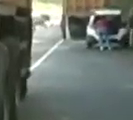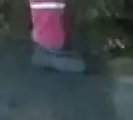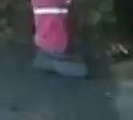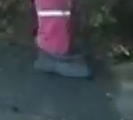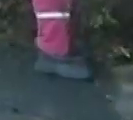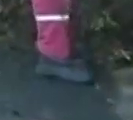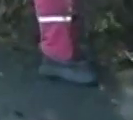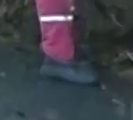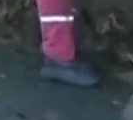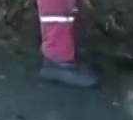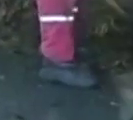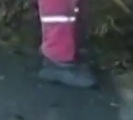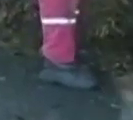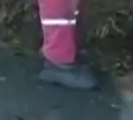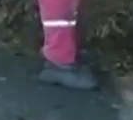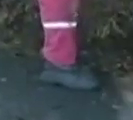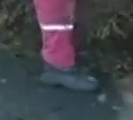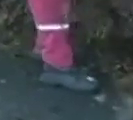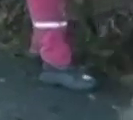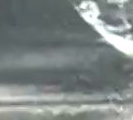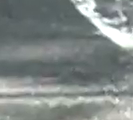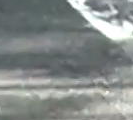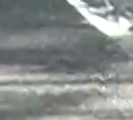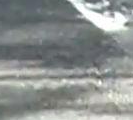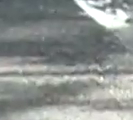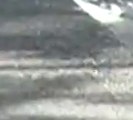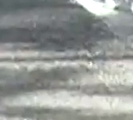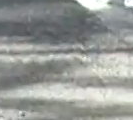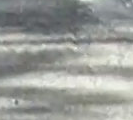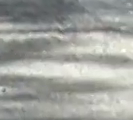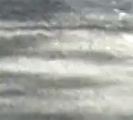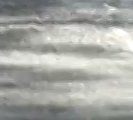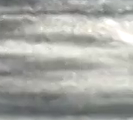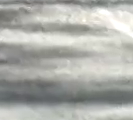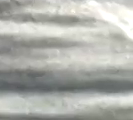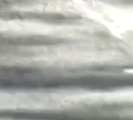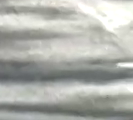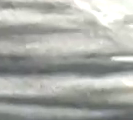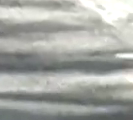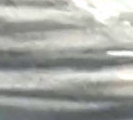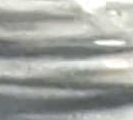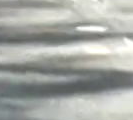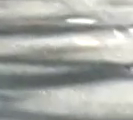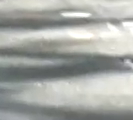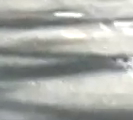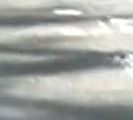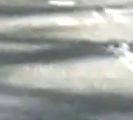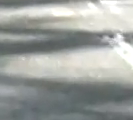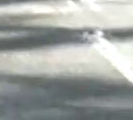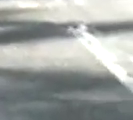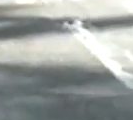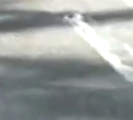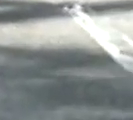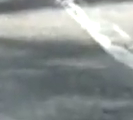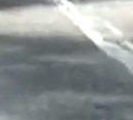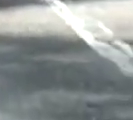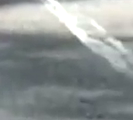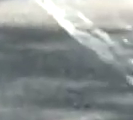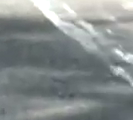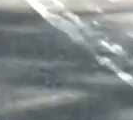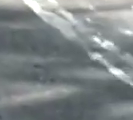de borde que tenemos en el territorio con todo esto podemos hablar de que el plan incluye entre otras